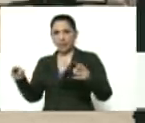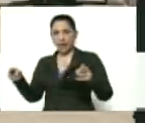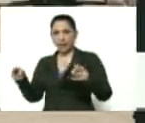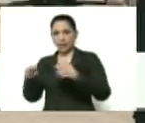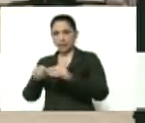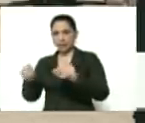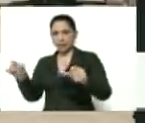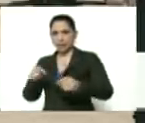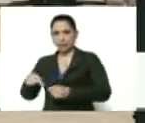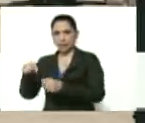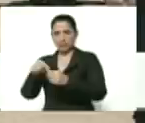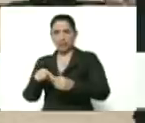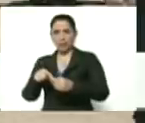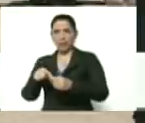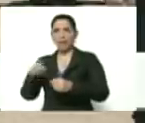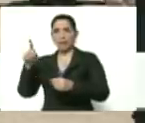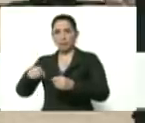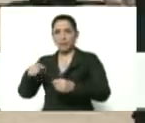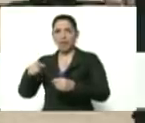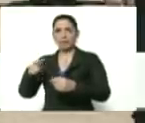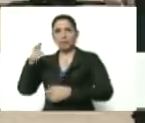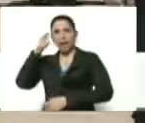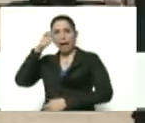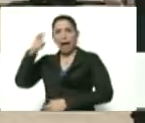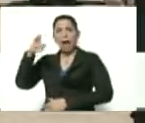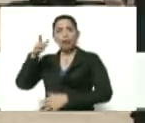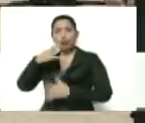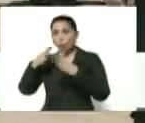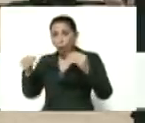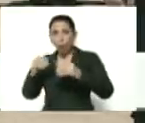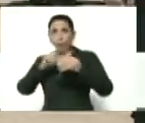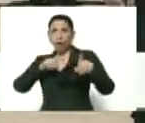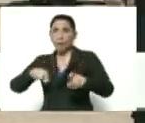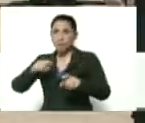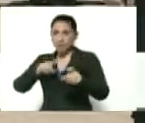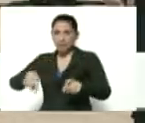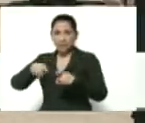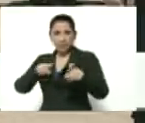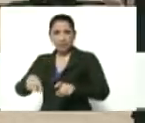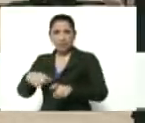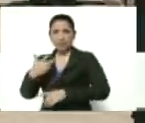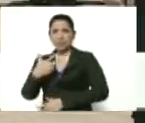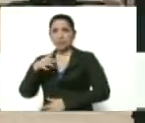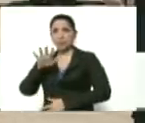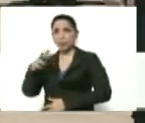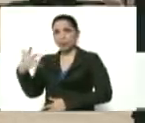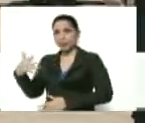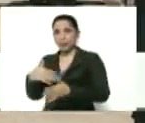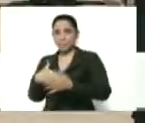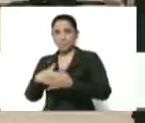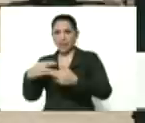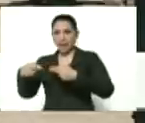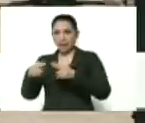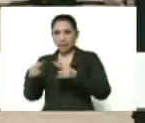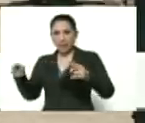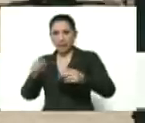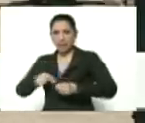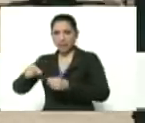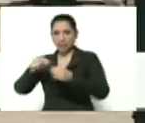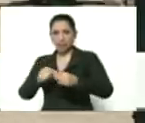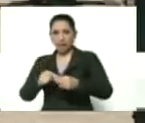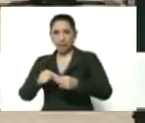Y el sector campesino, los pequeños productores, con 353 mil hectáreas de siembra.